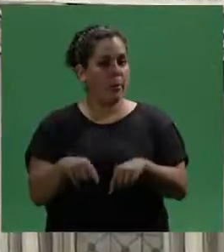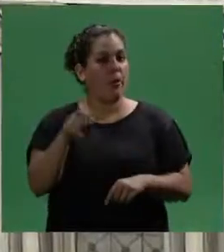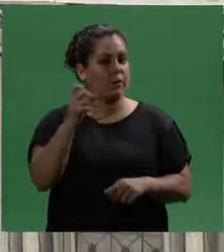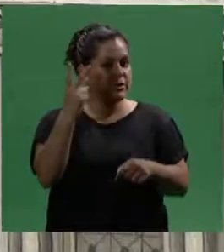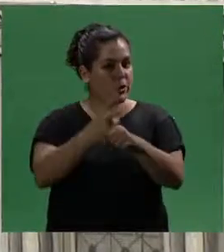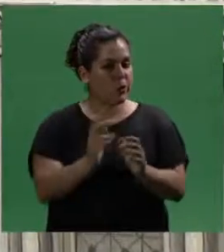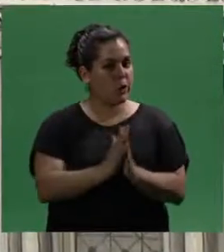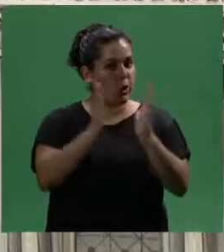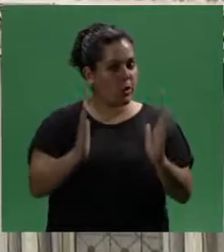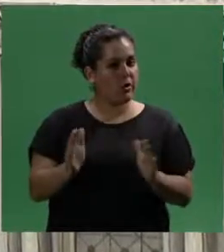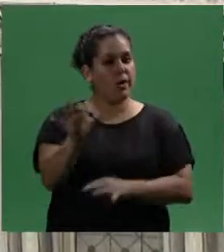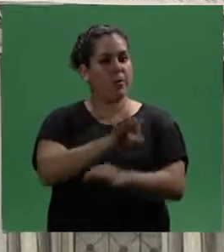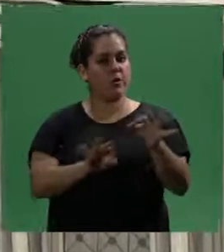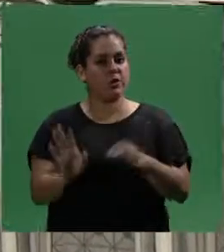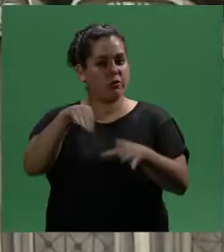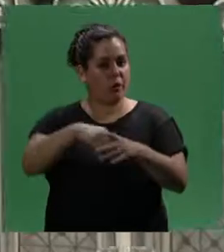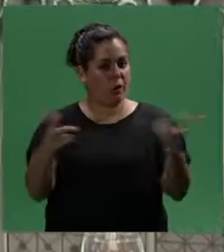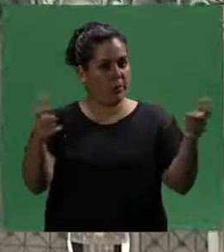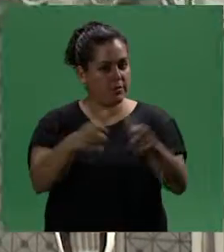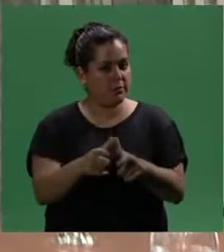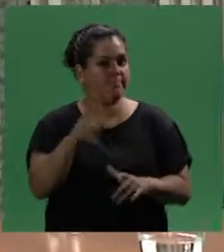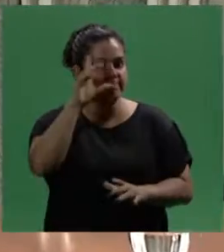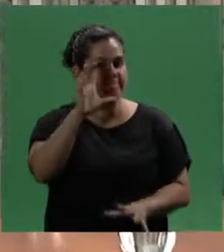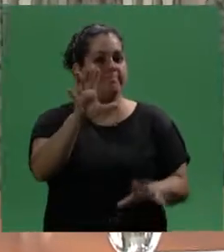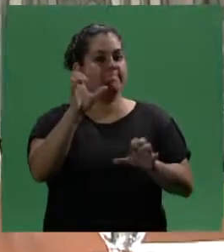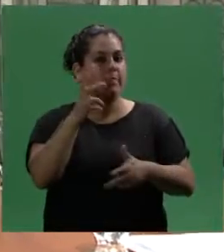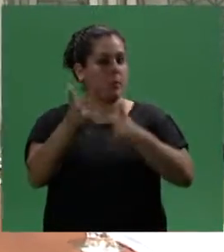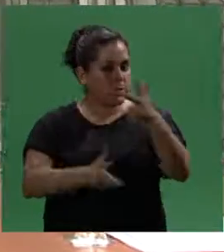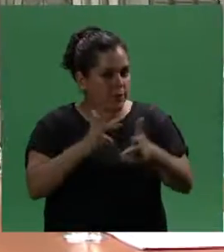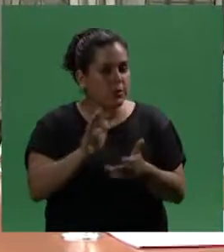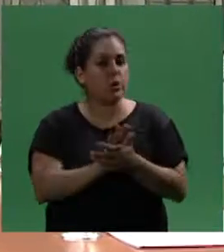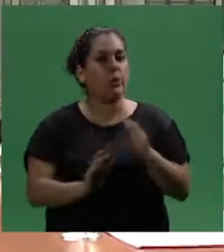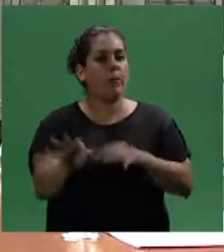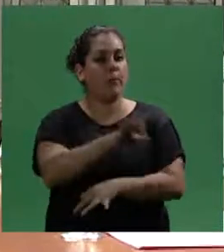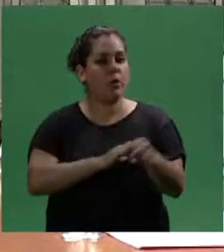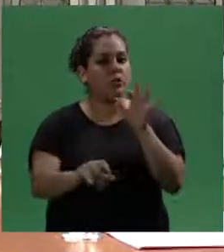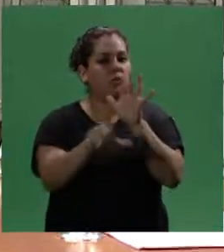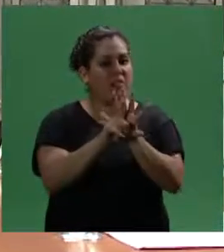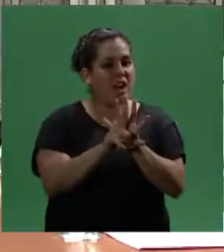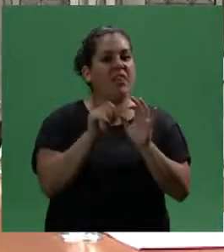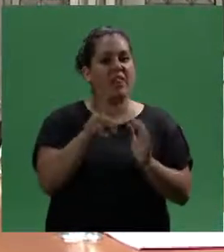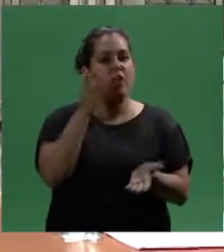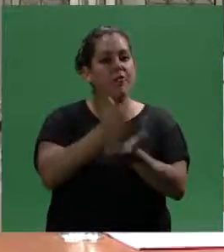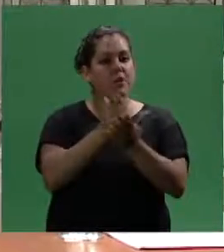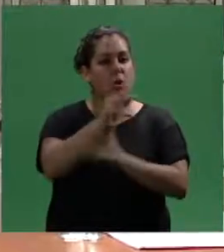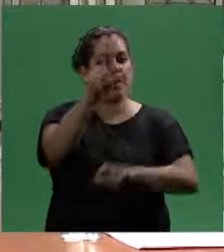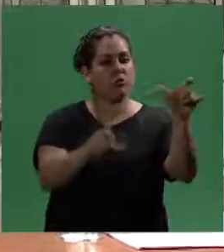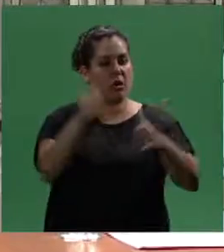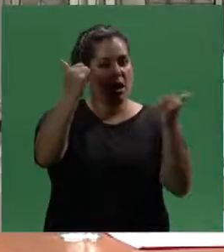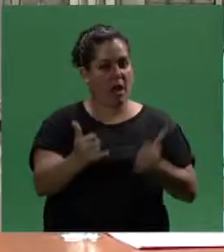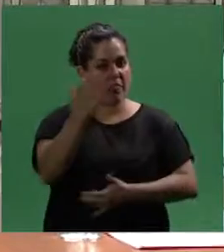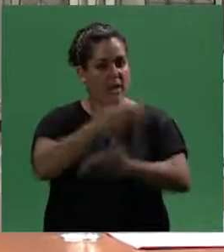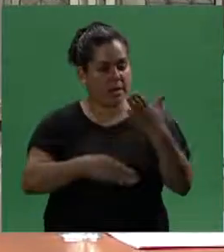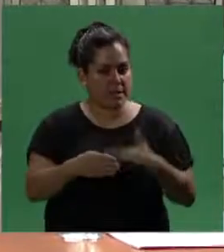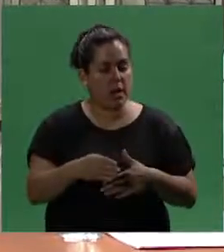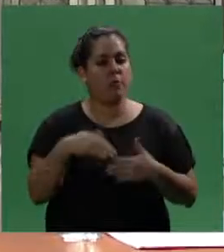Volvemos con este segundo bloque de Proyecto en Comisión y, bueno, recordamos que estamos hablando del proyecto de los derechos de las personas